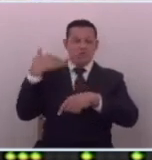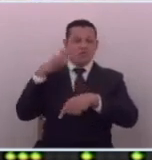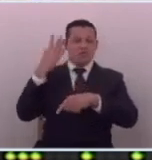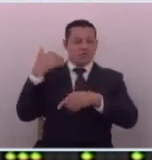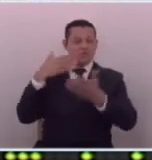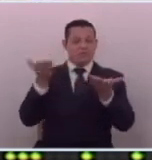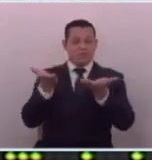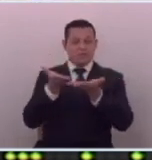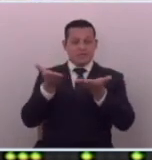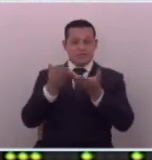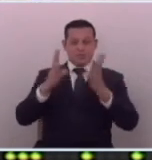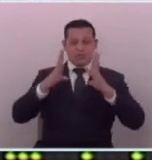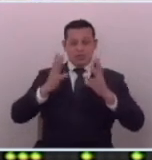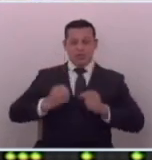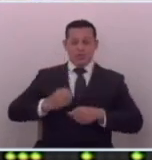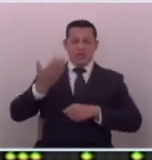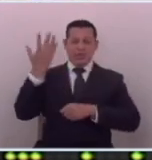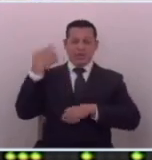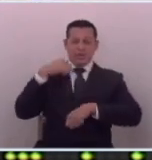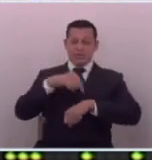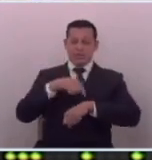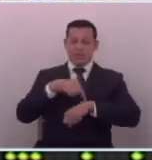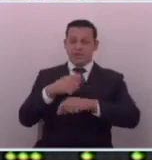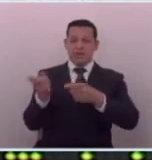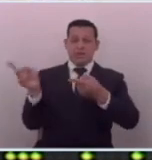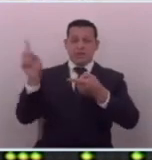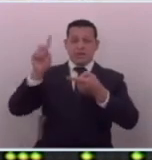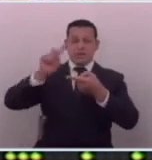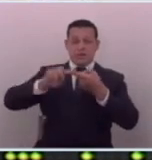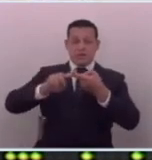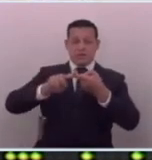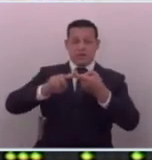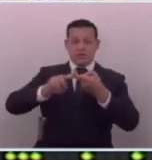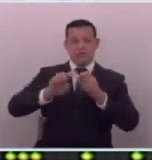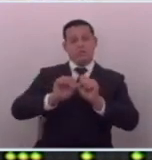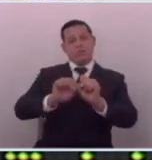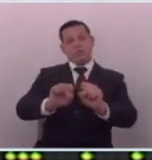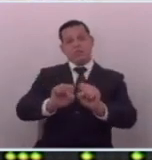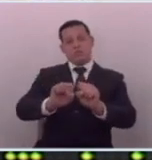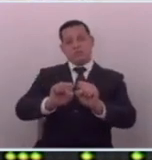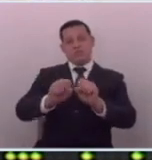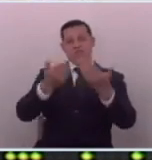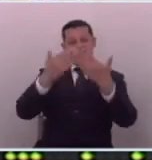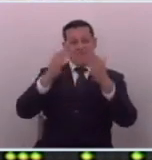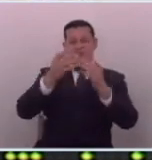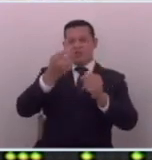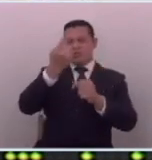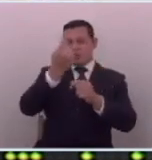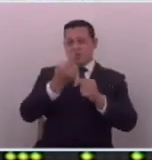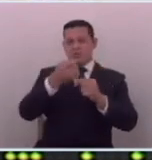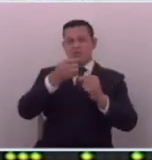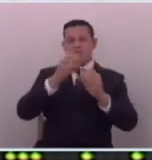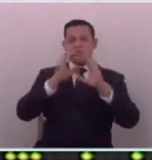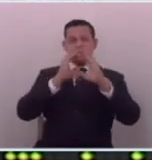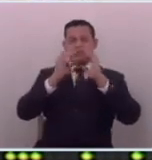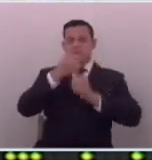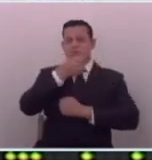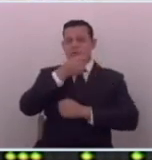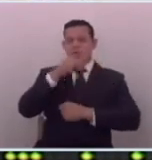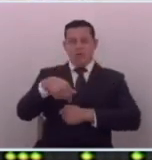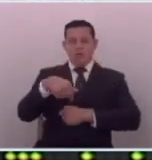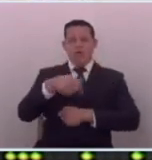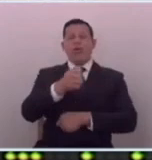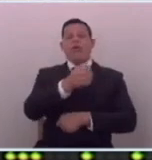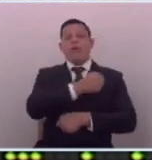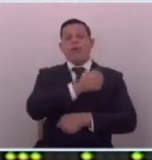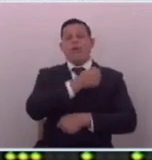en los gobiernos anteriores hasta llegaron a matar varios periodistas y ahora vienen a darse golpes